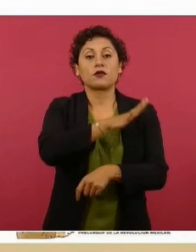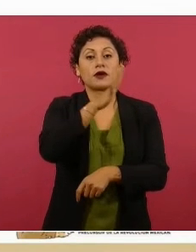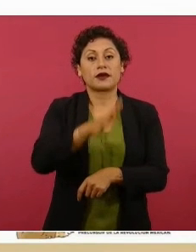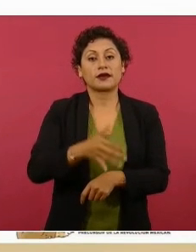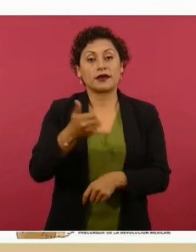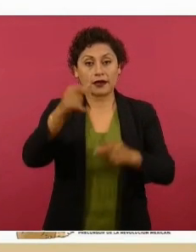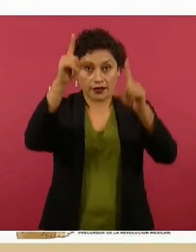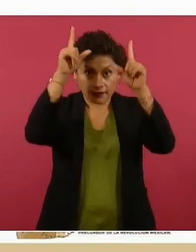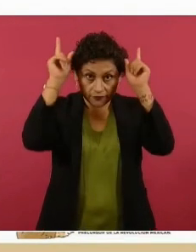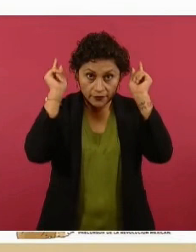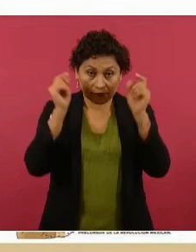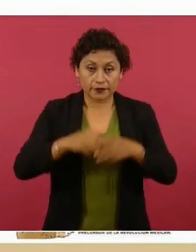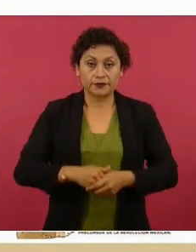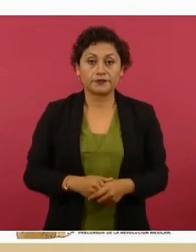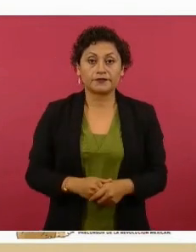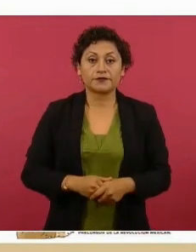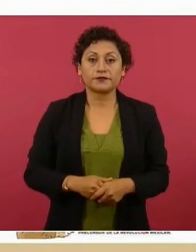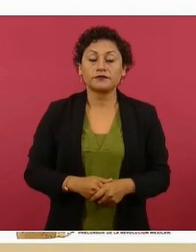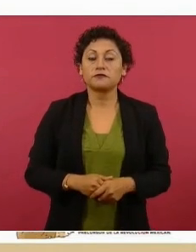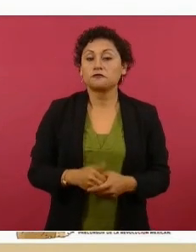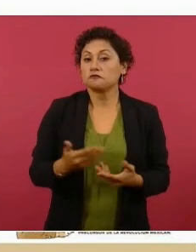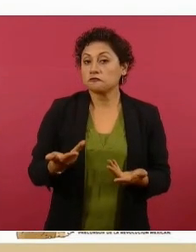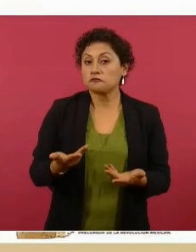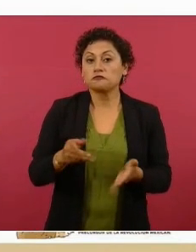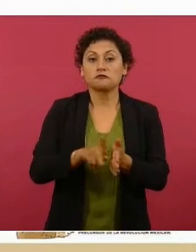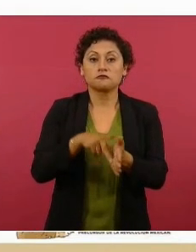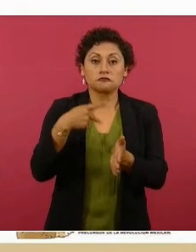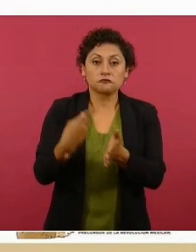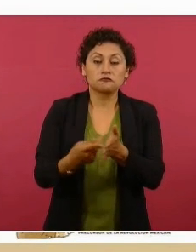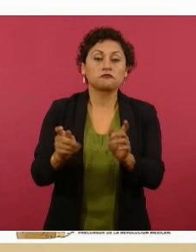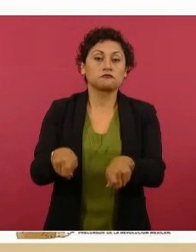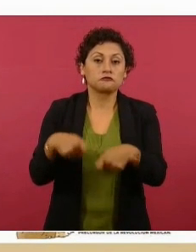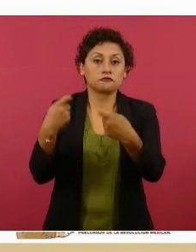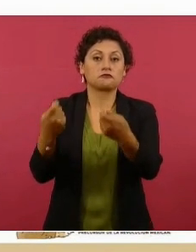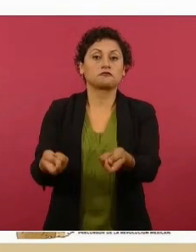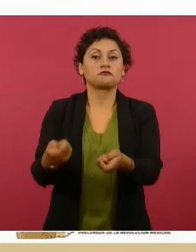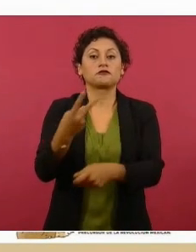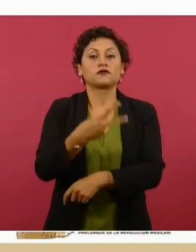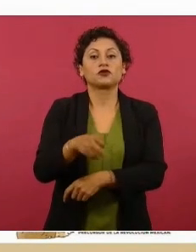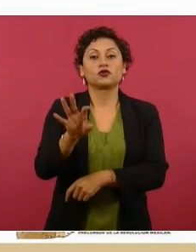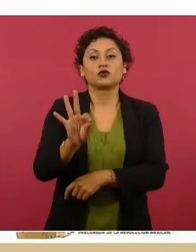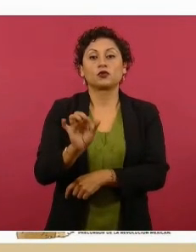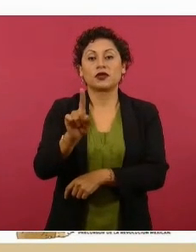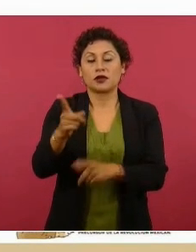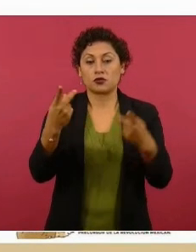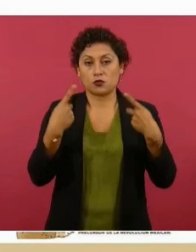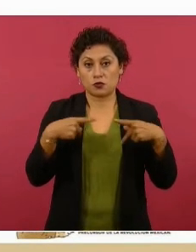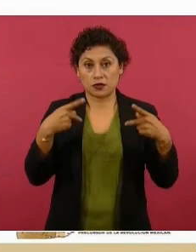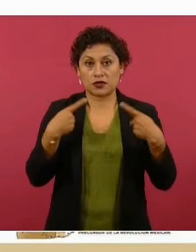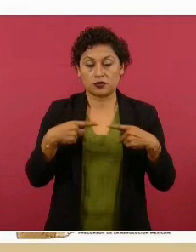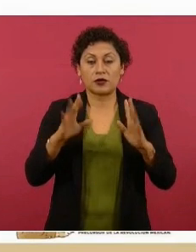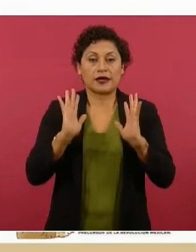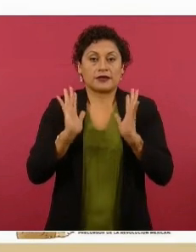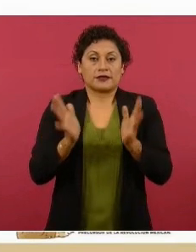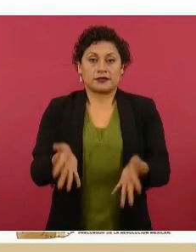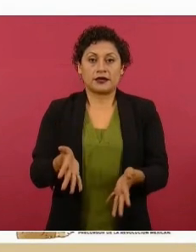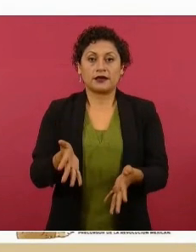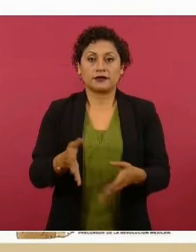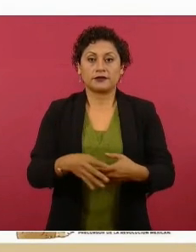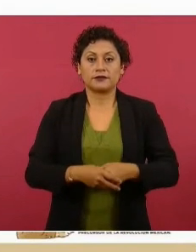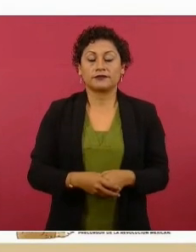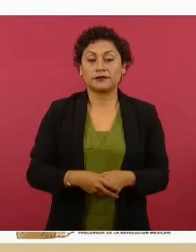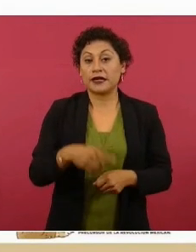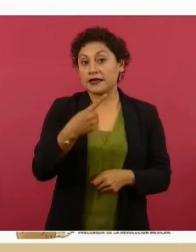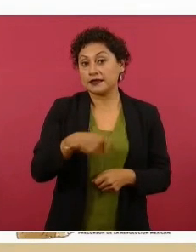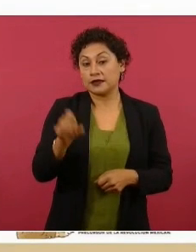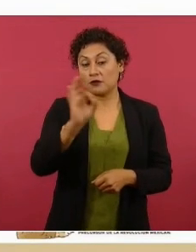personal de enfermería. En el proceso de basificación tenemos 241 personas ya basificadas y el